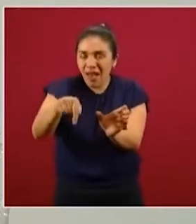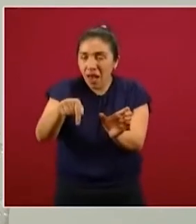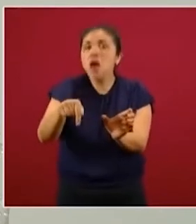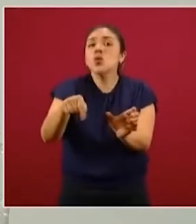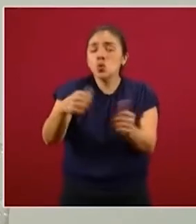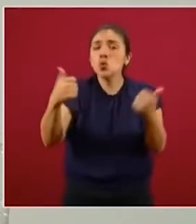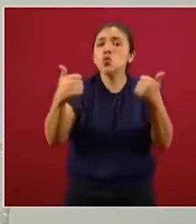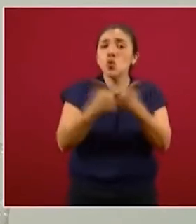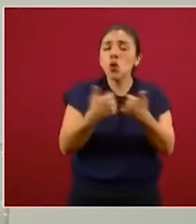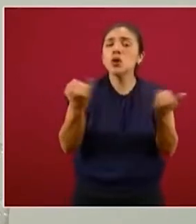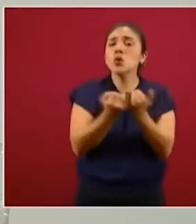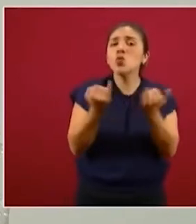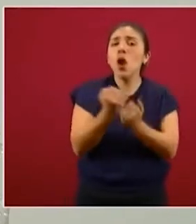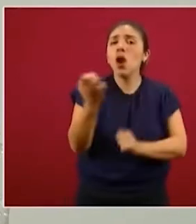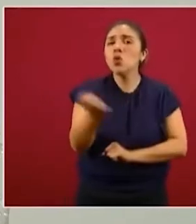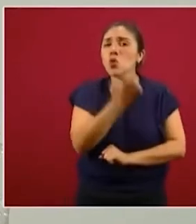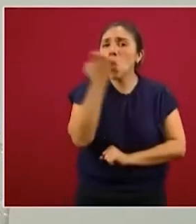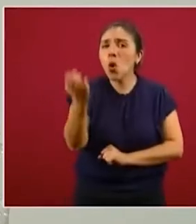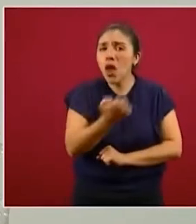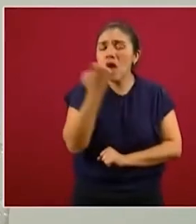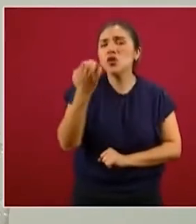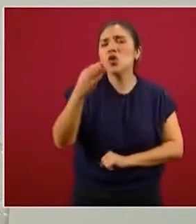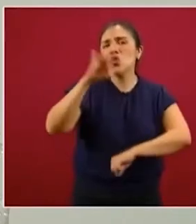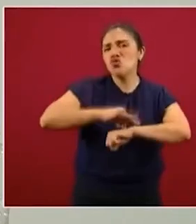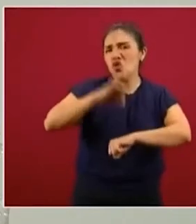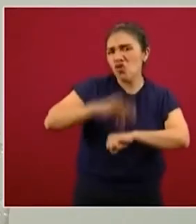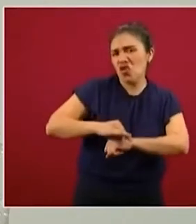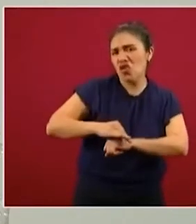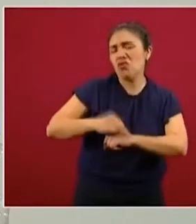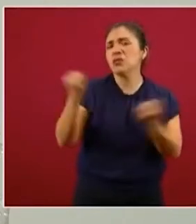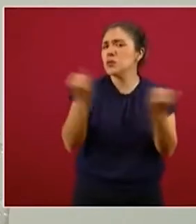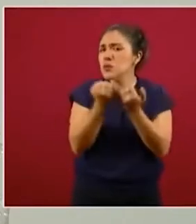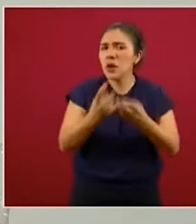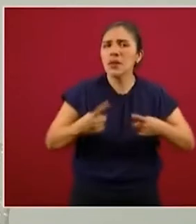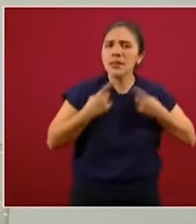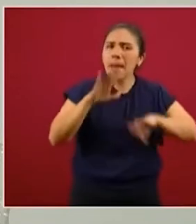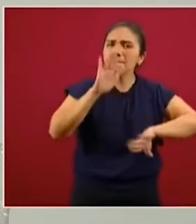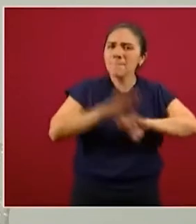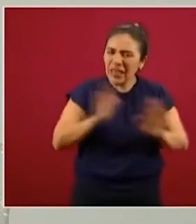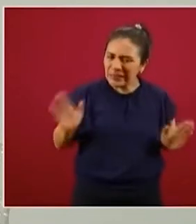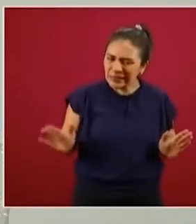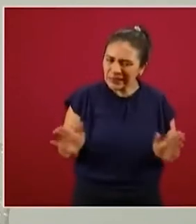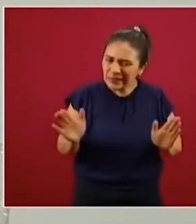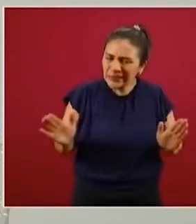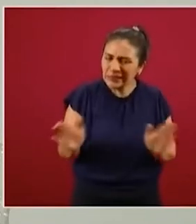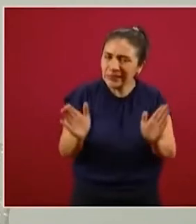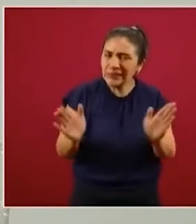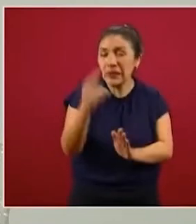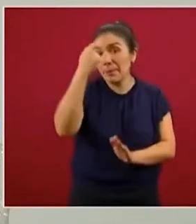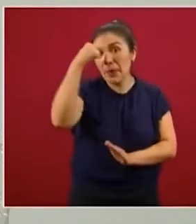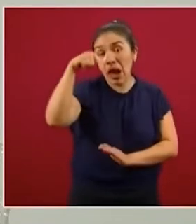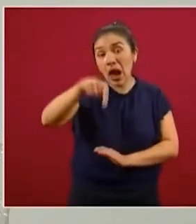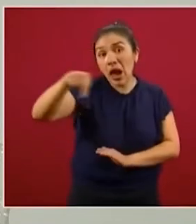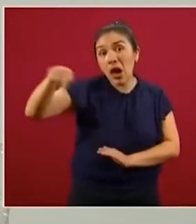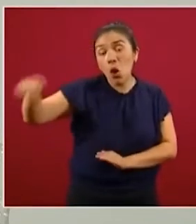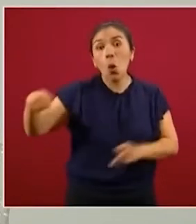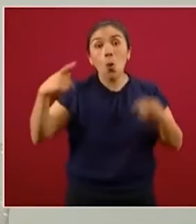colegios y academias médicas también estar empujando para que las